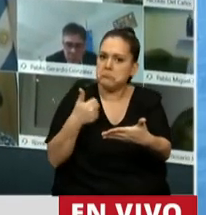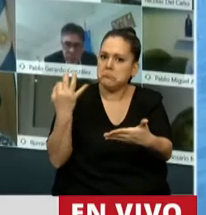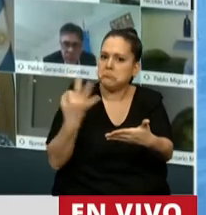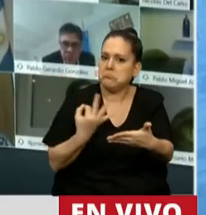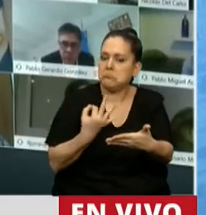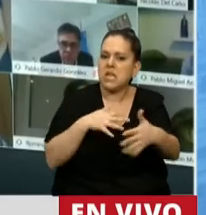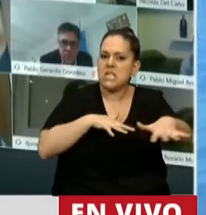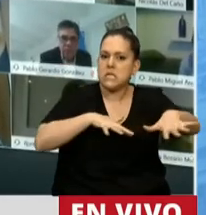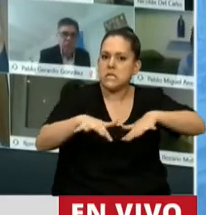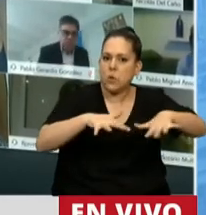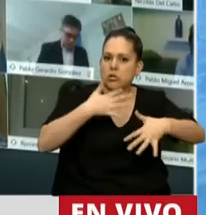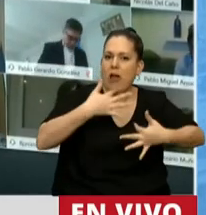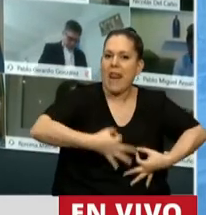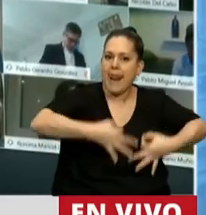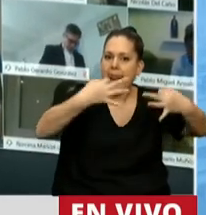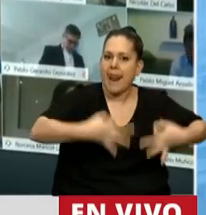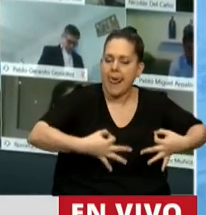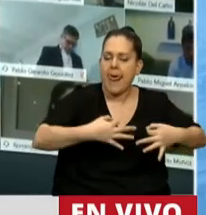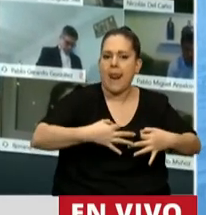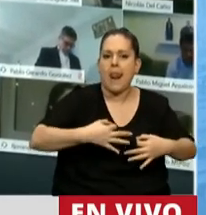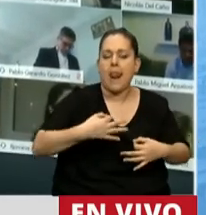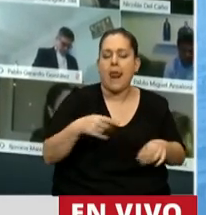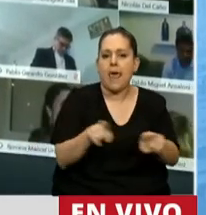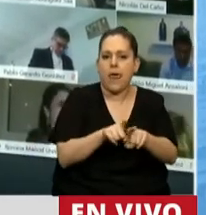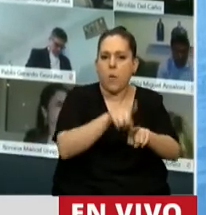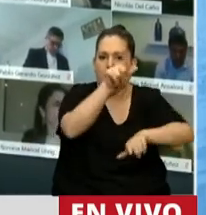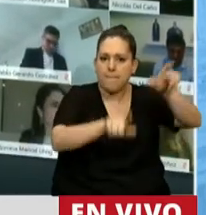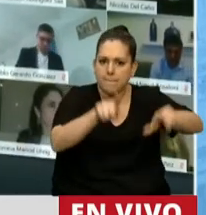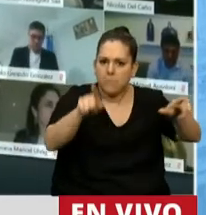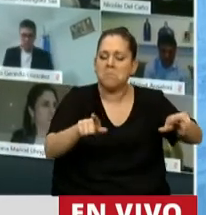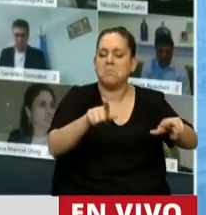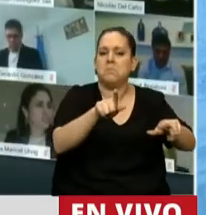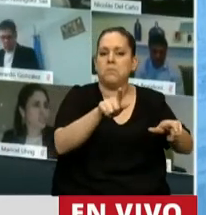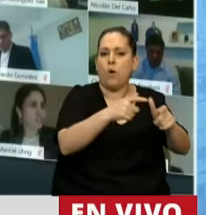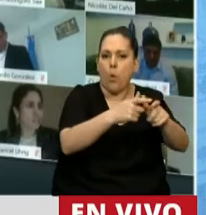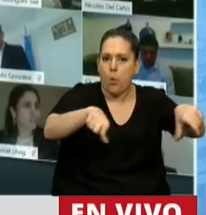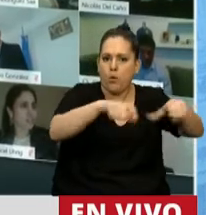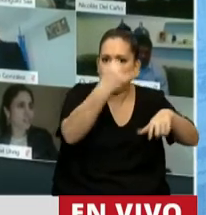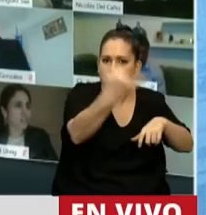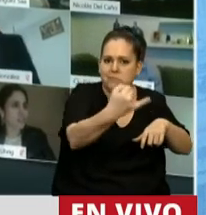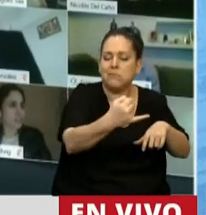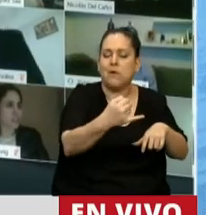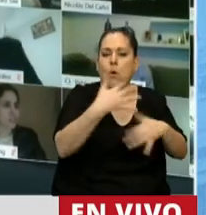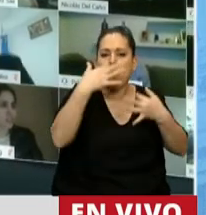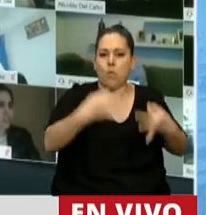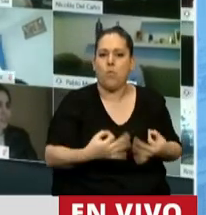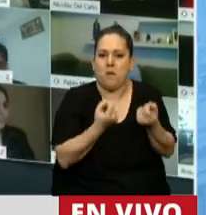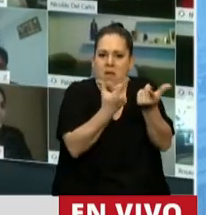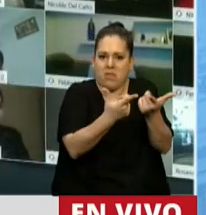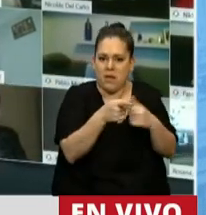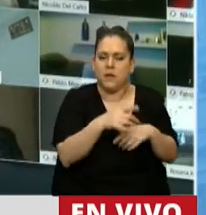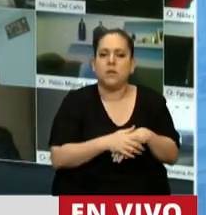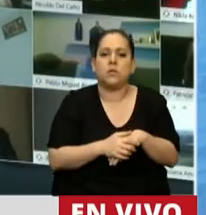la situación real de poder cumplir con estos acreedores y me satisface enormemente el hecho